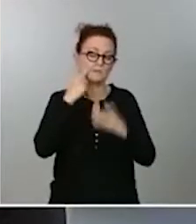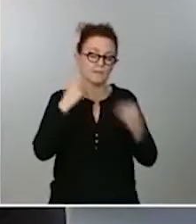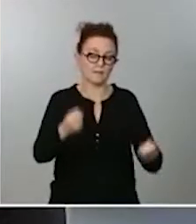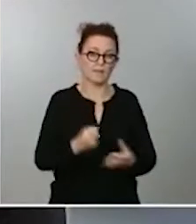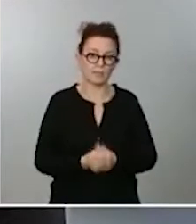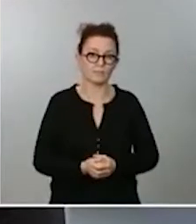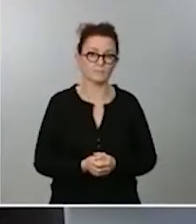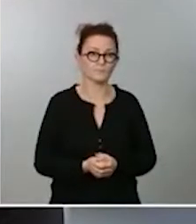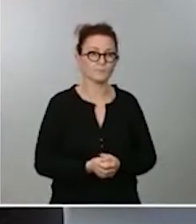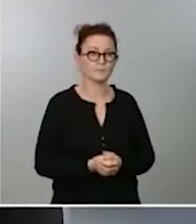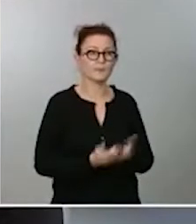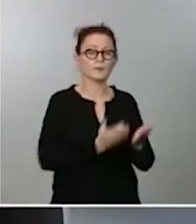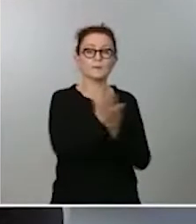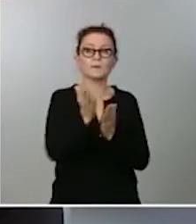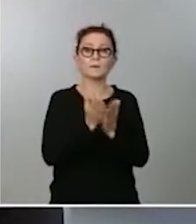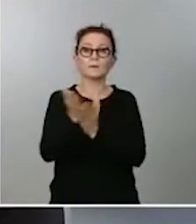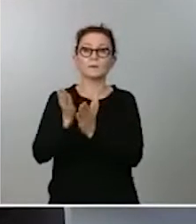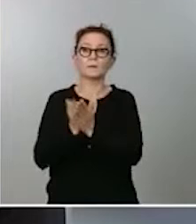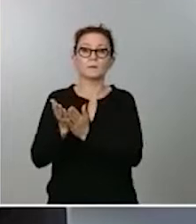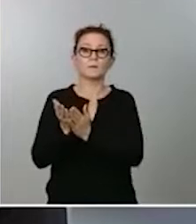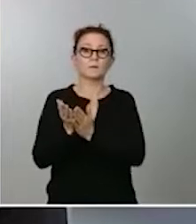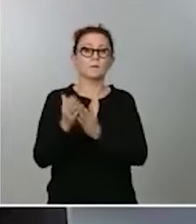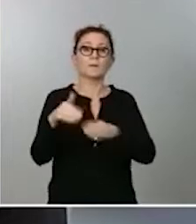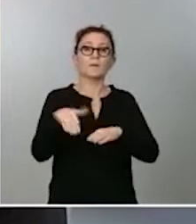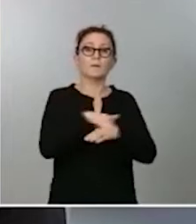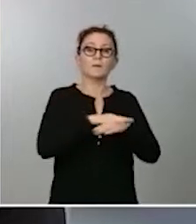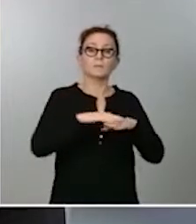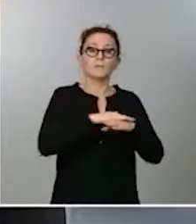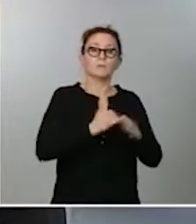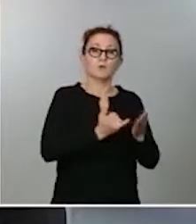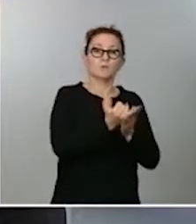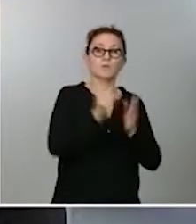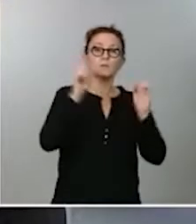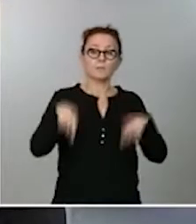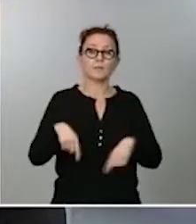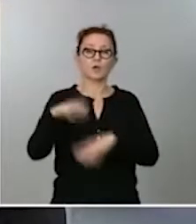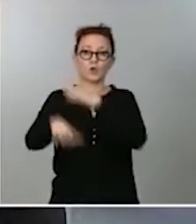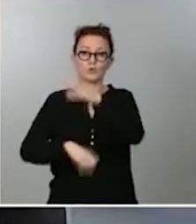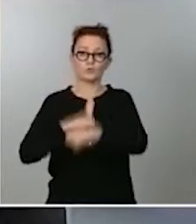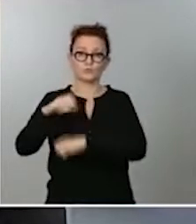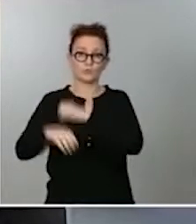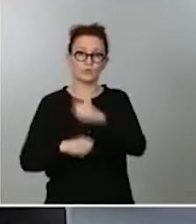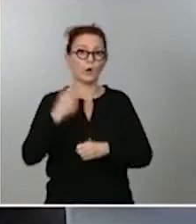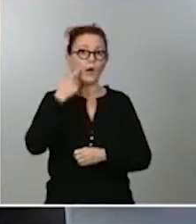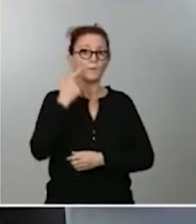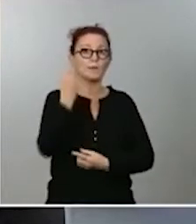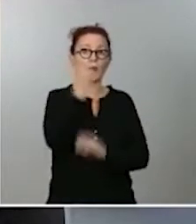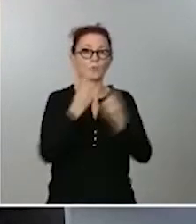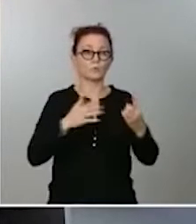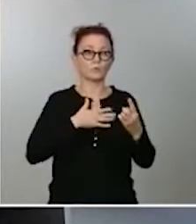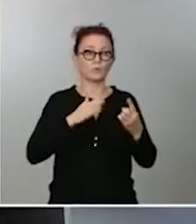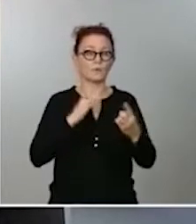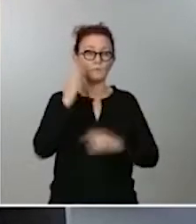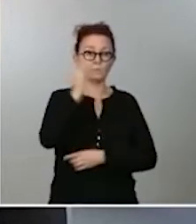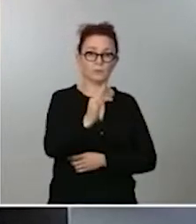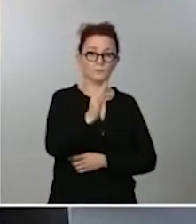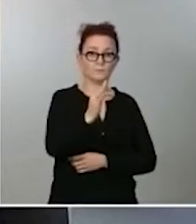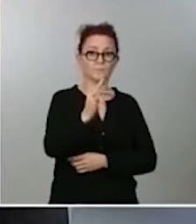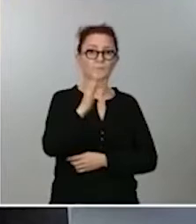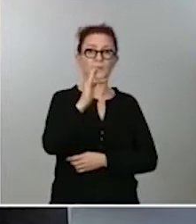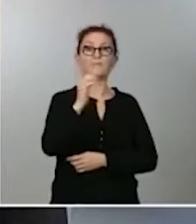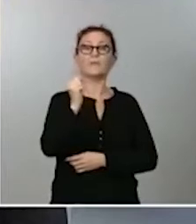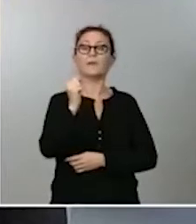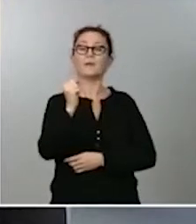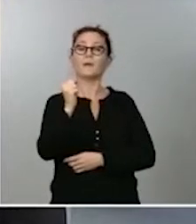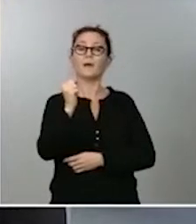especializados en la presencia tanto del ministro de Agricultura como del ministro de Consumo. Vamos a ver si podemos darle paso a EFE Agro y a la revista